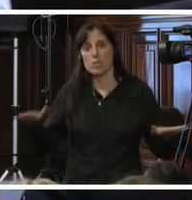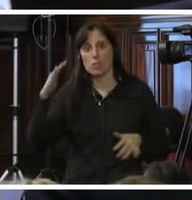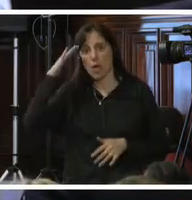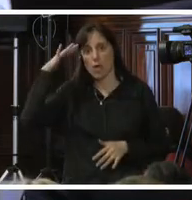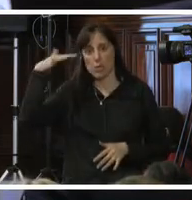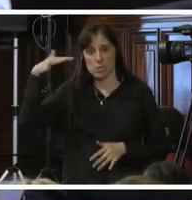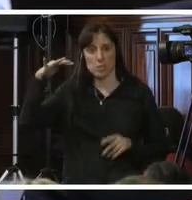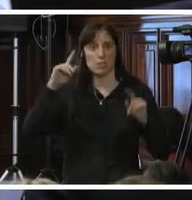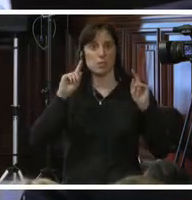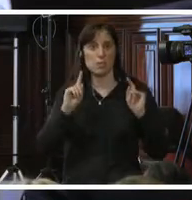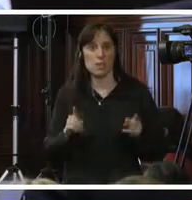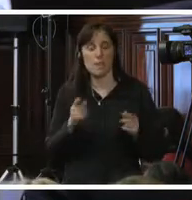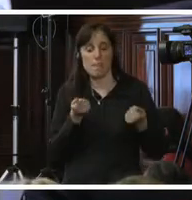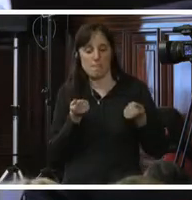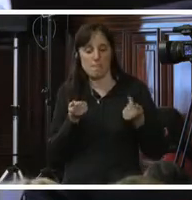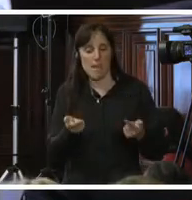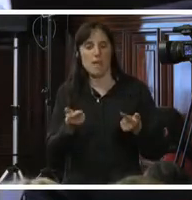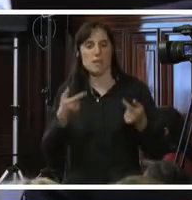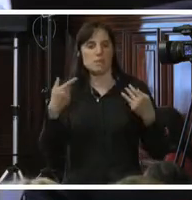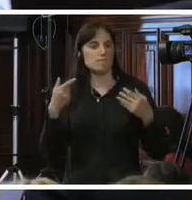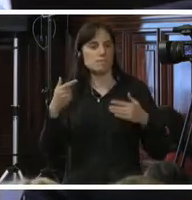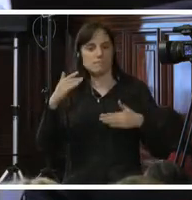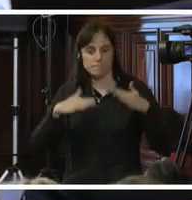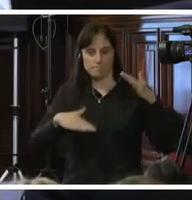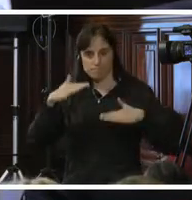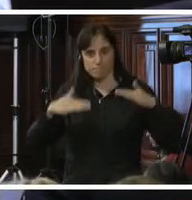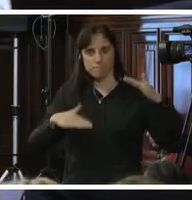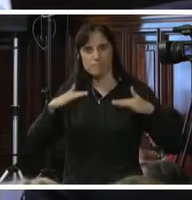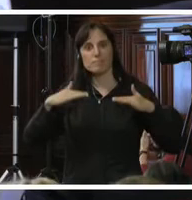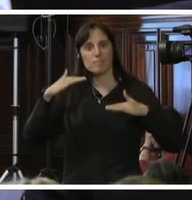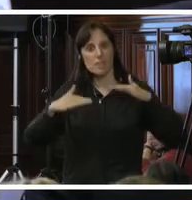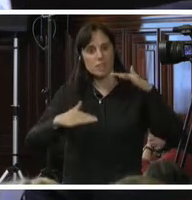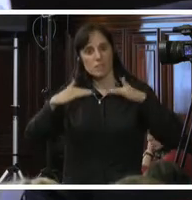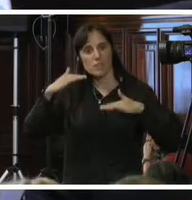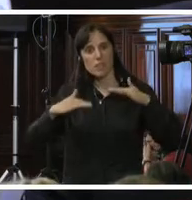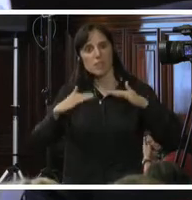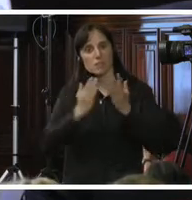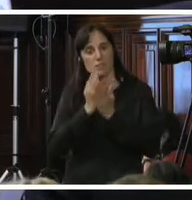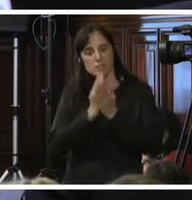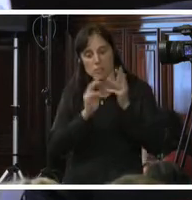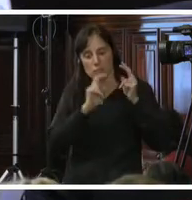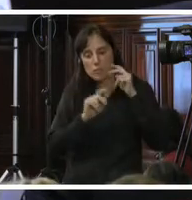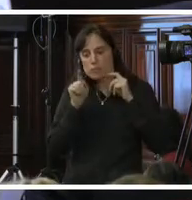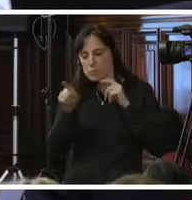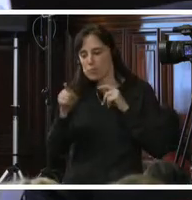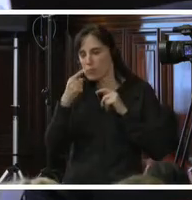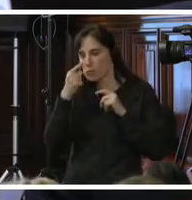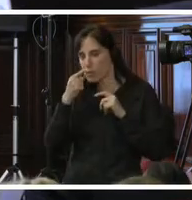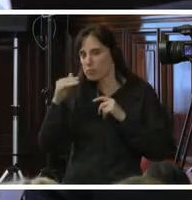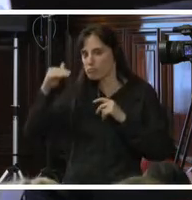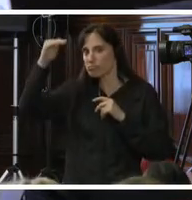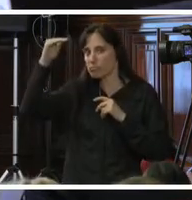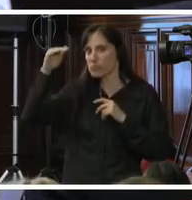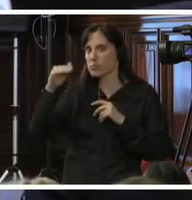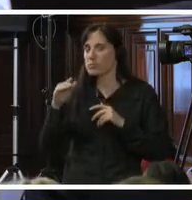víctimas de trata, asegurando que, en todos los niveles, las respuestas siempre se basen en su interés superior, en vista del daño físico,